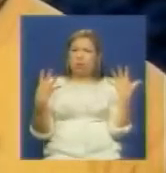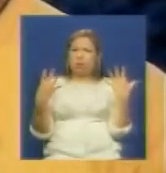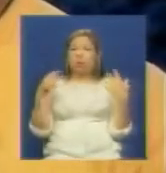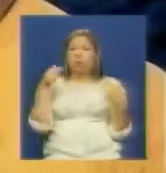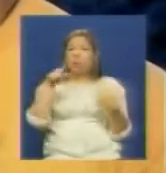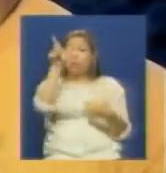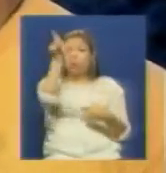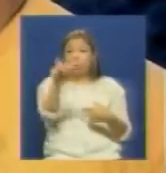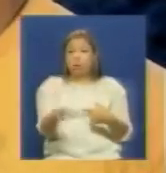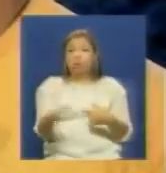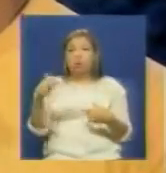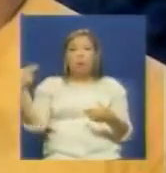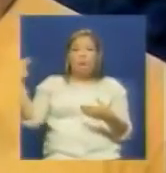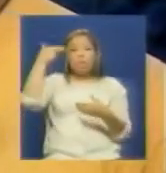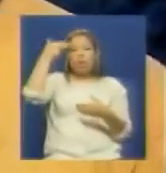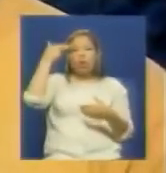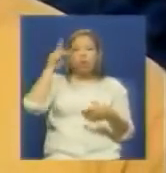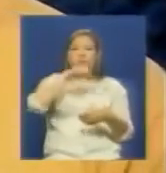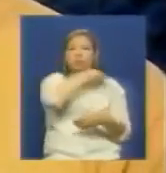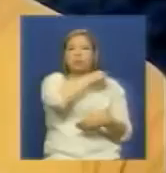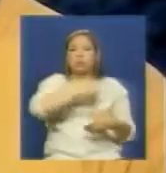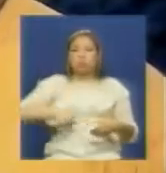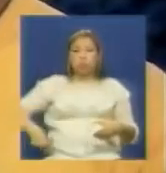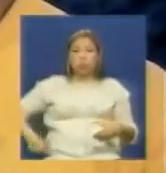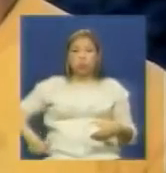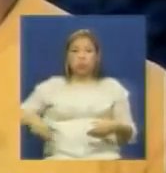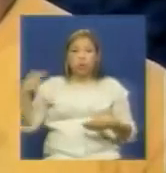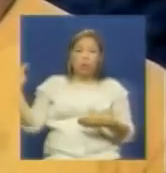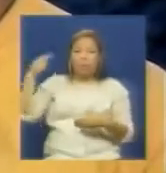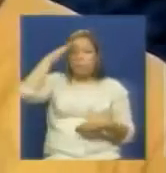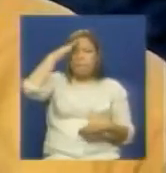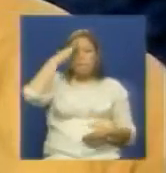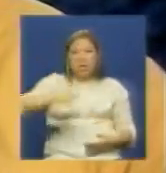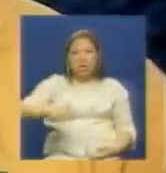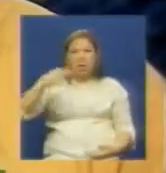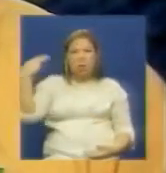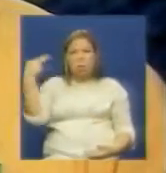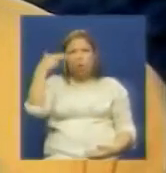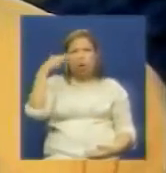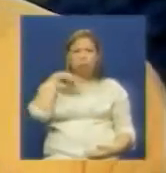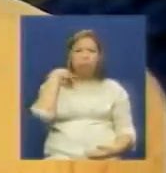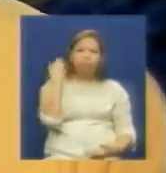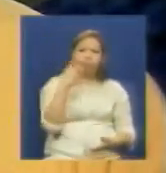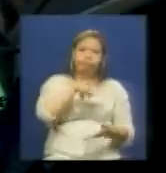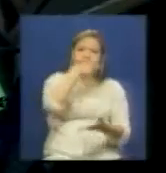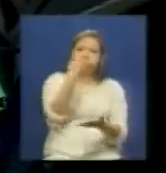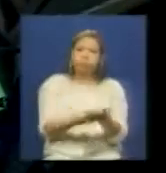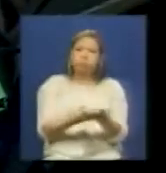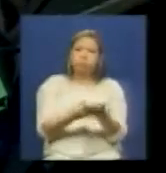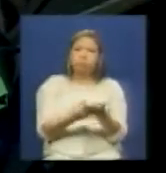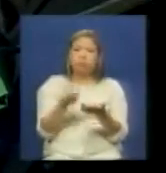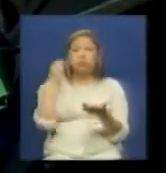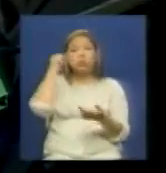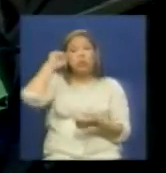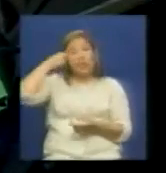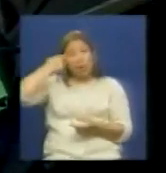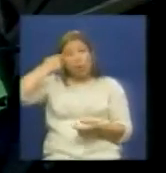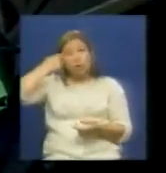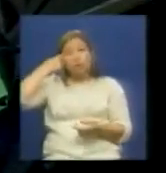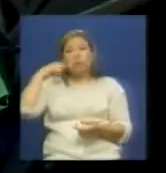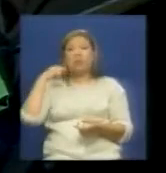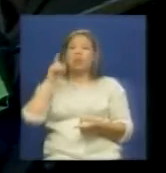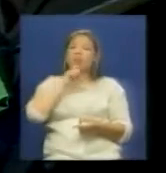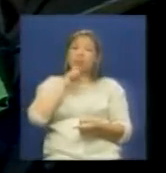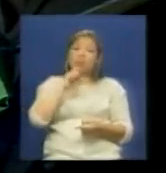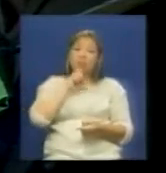un disparo de un guardia nacional el camarada Carlos Bierman entonces nosotros tenemos esos insabores esa y el